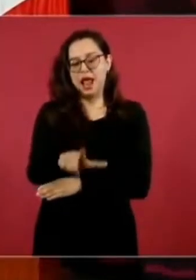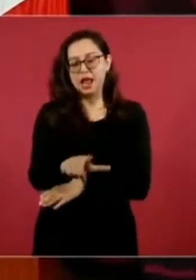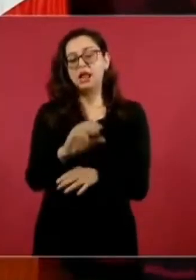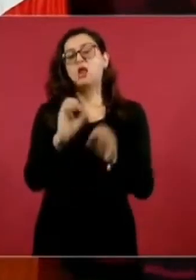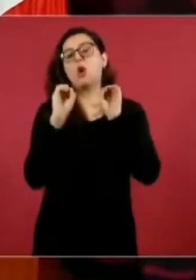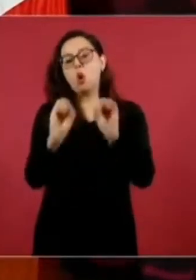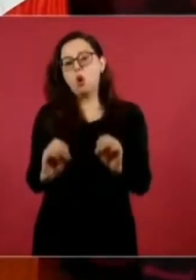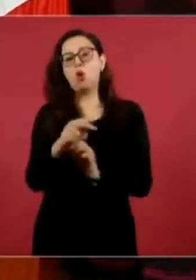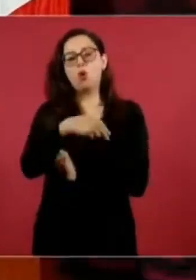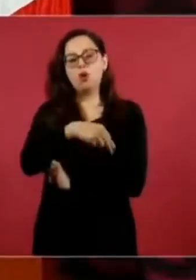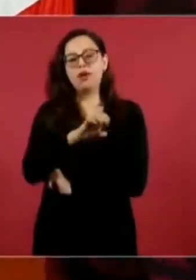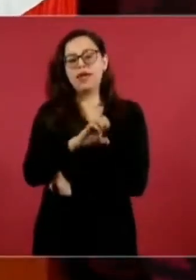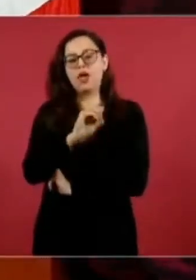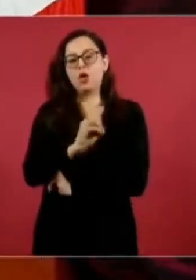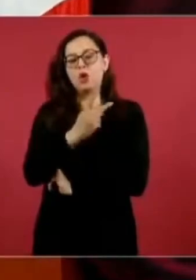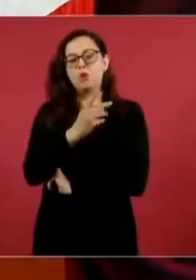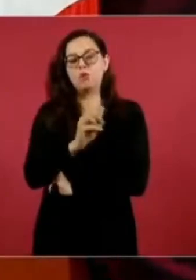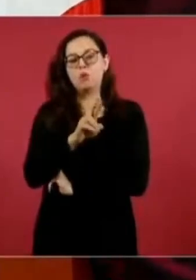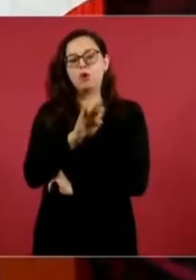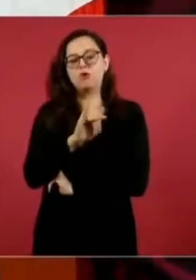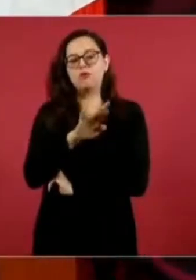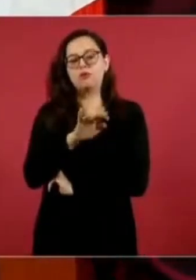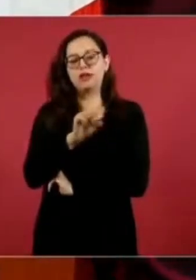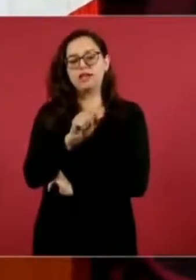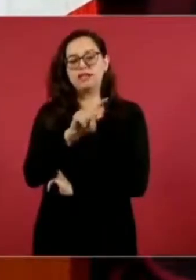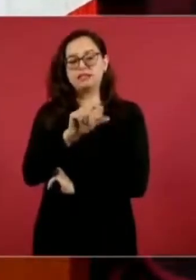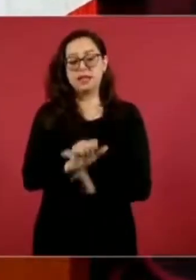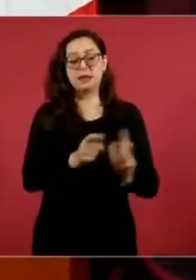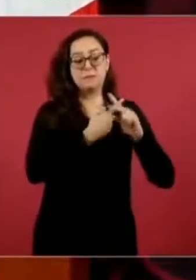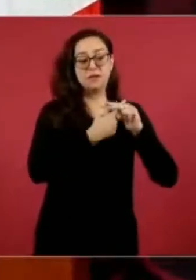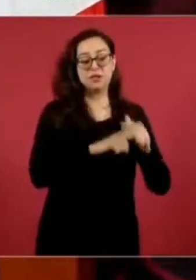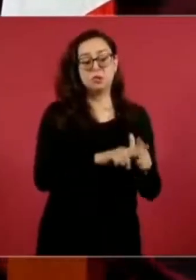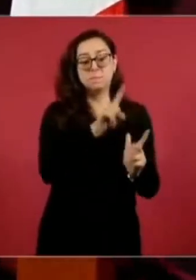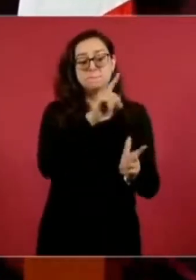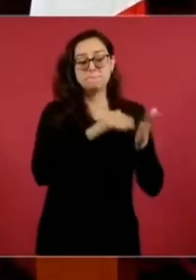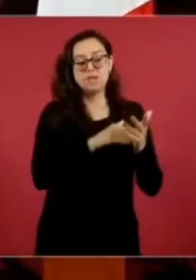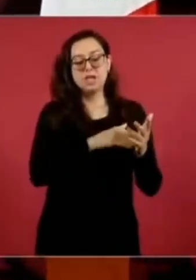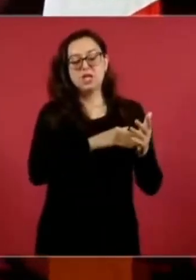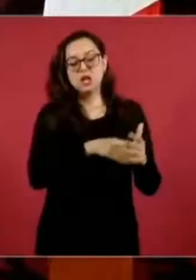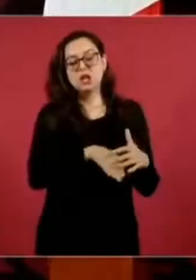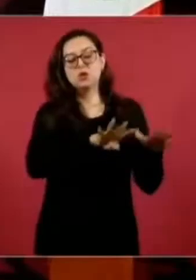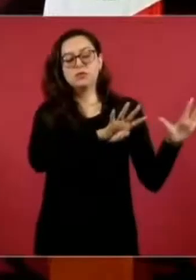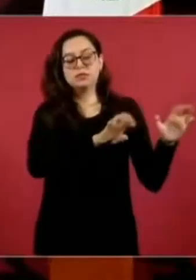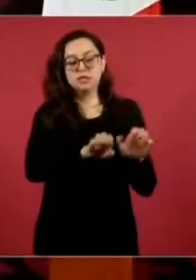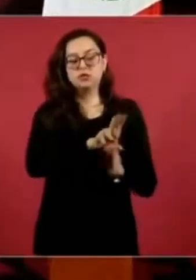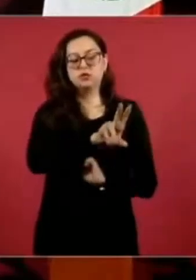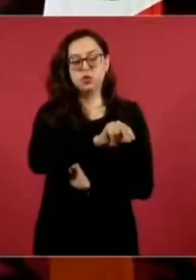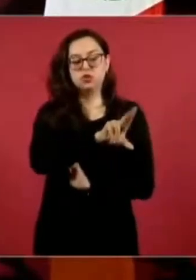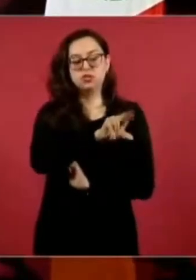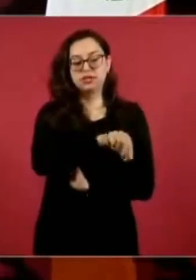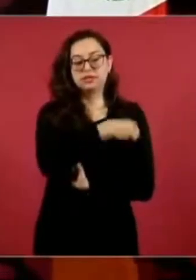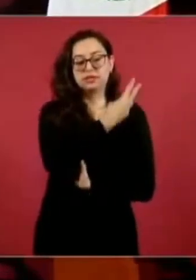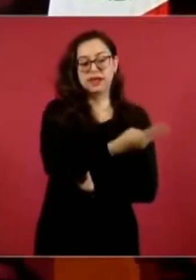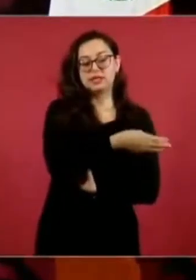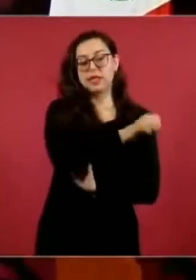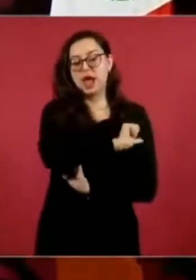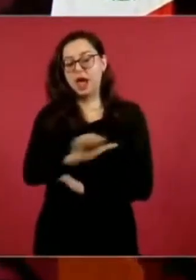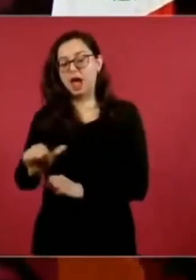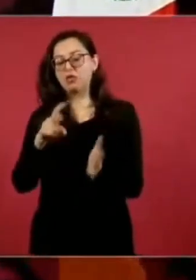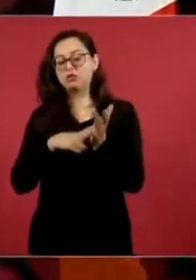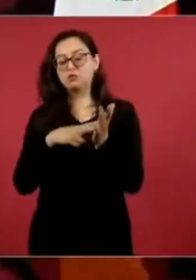de 1983 al 2018.